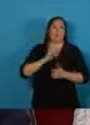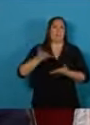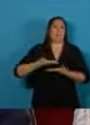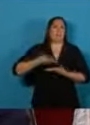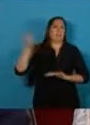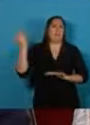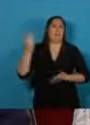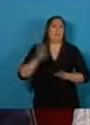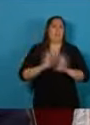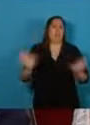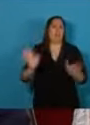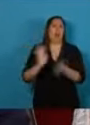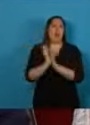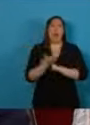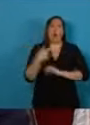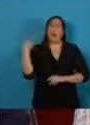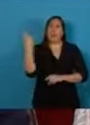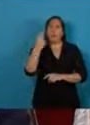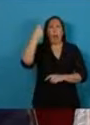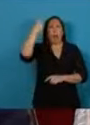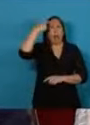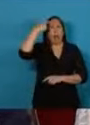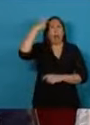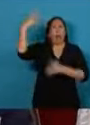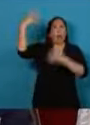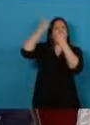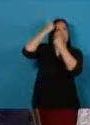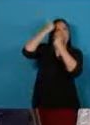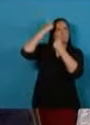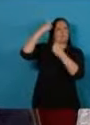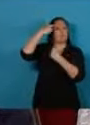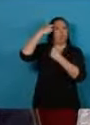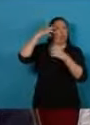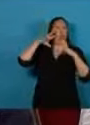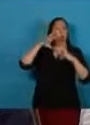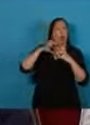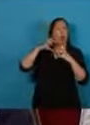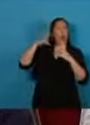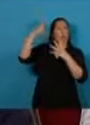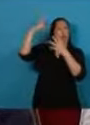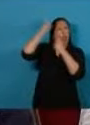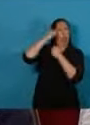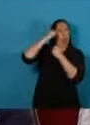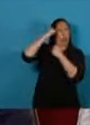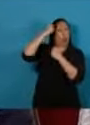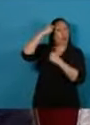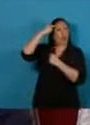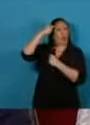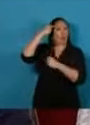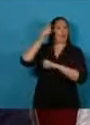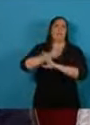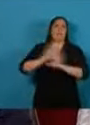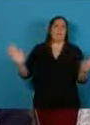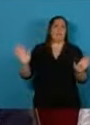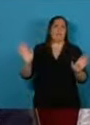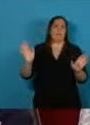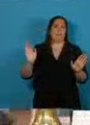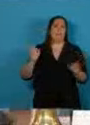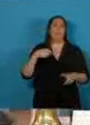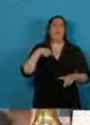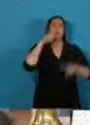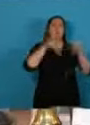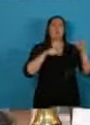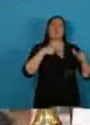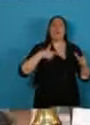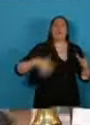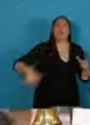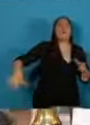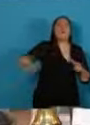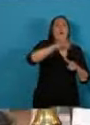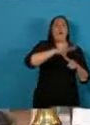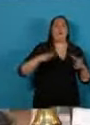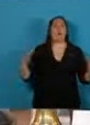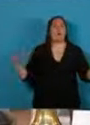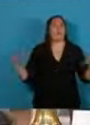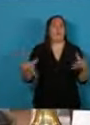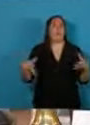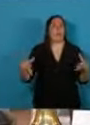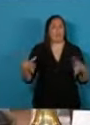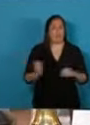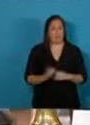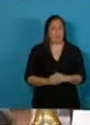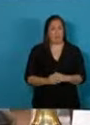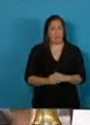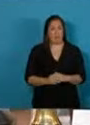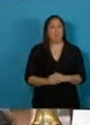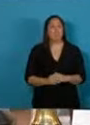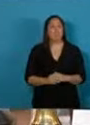conolice que el odio no signifique un derroche de nuestras personas viviendo en comunidad quiero terminar